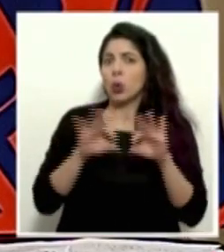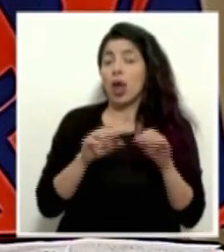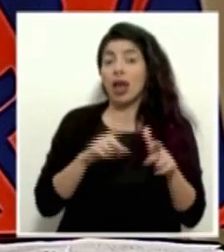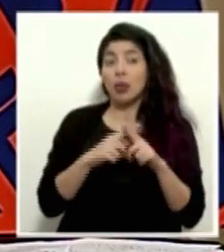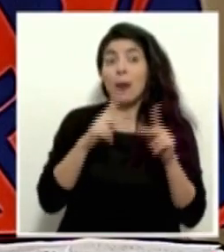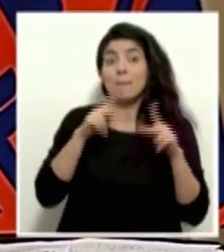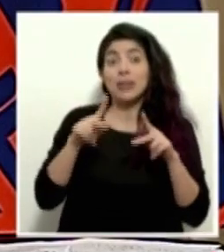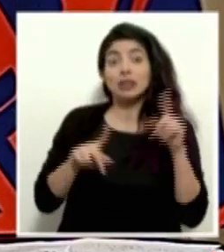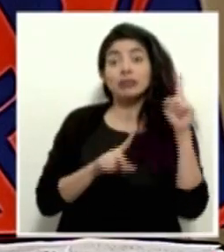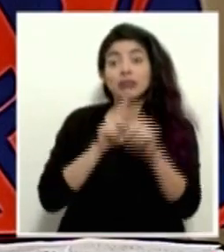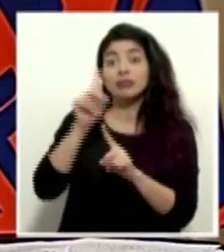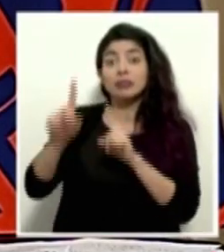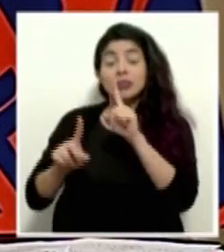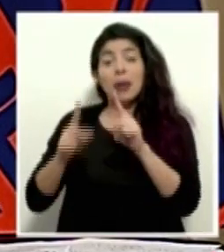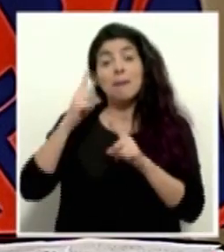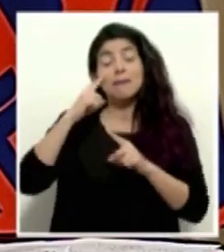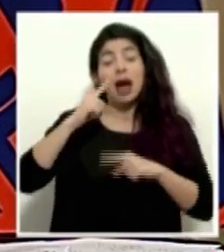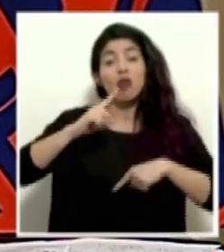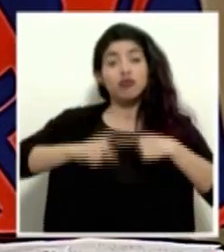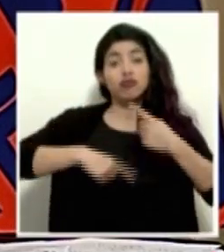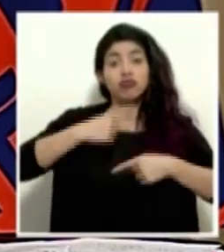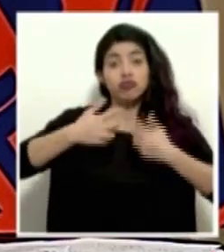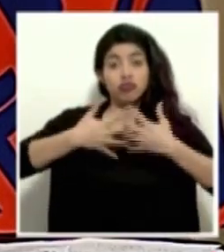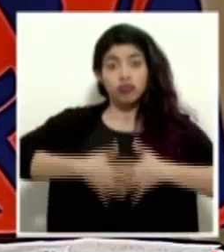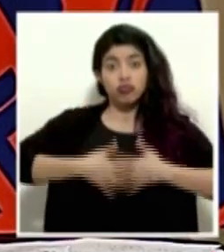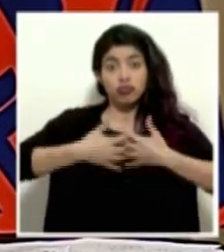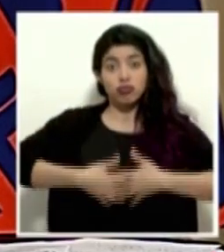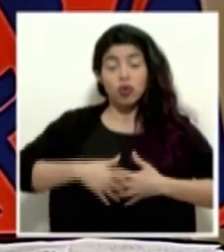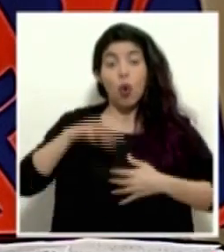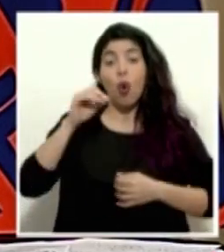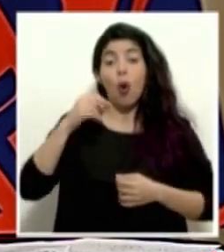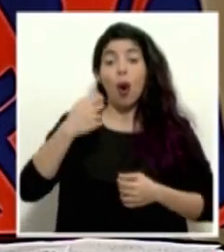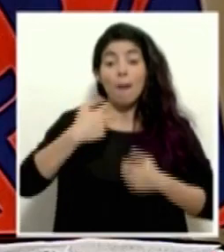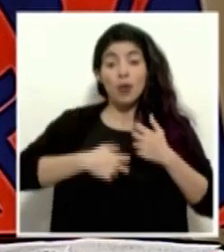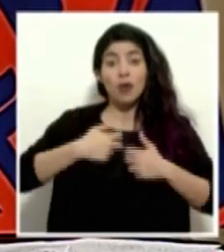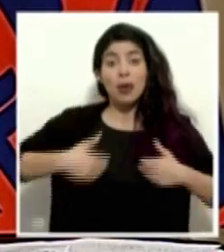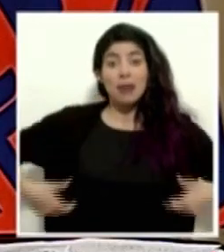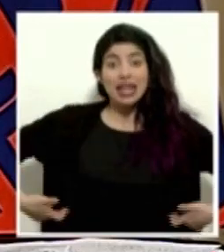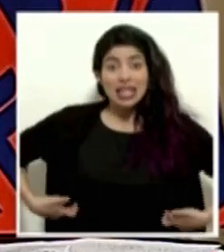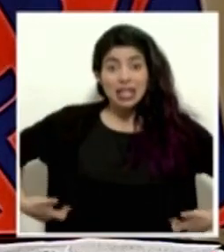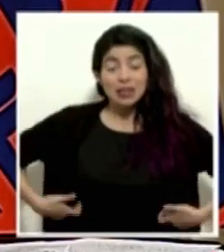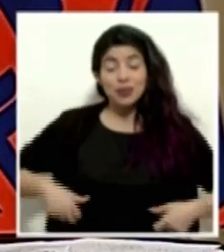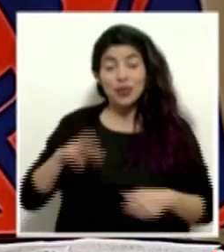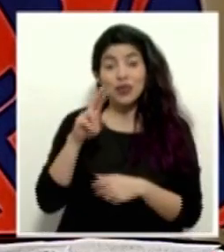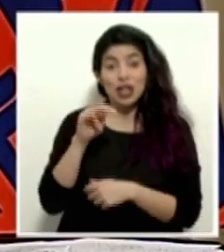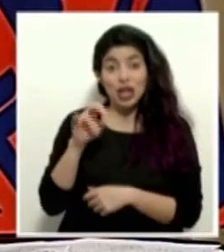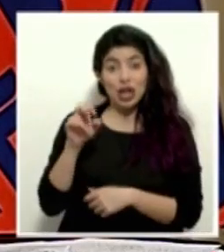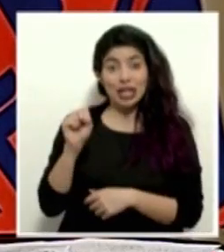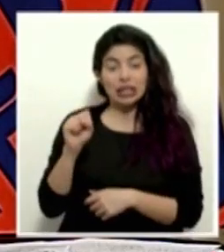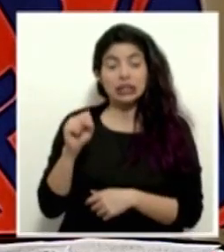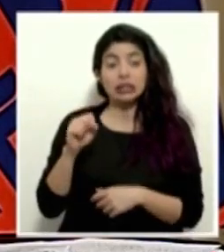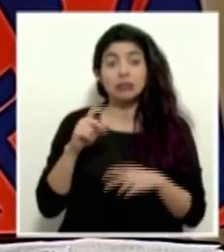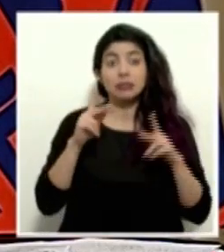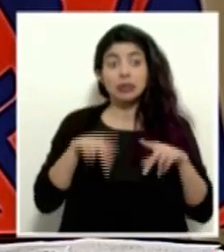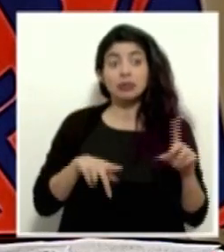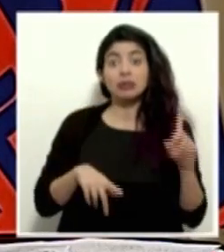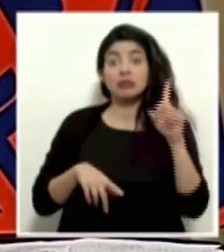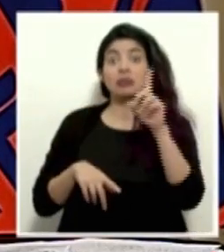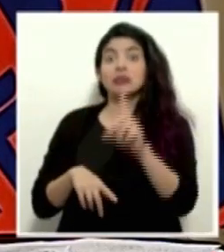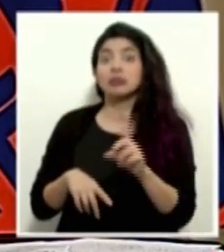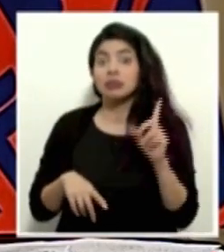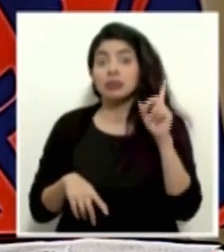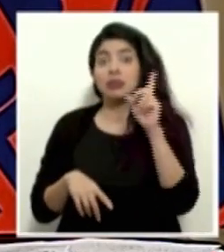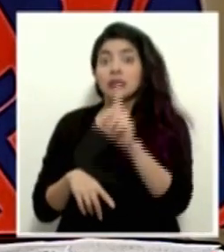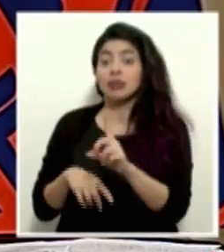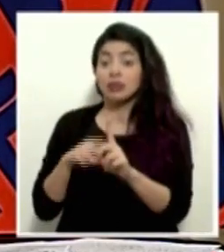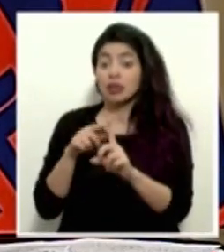estén llegando a hemodiálisis o que ya tengan una complicación por insuficiencia renal estén llegando ya no